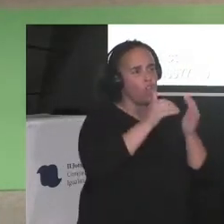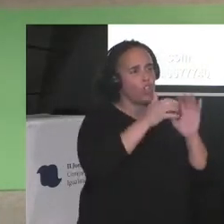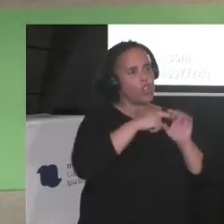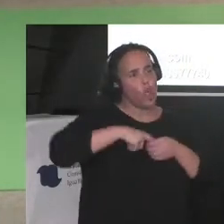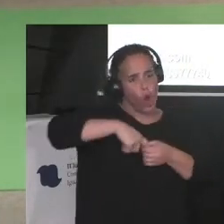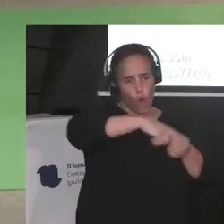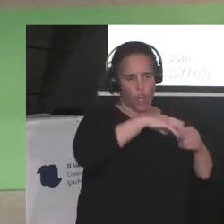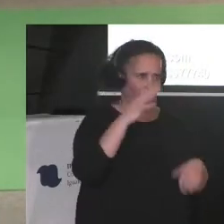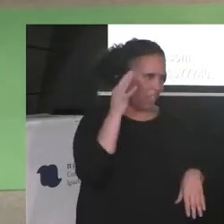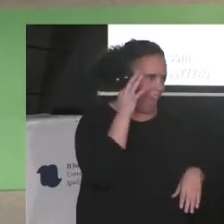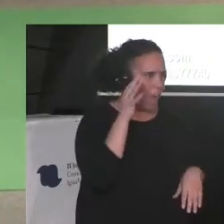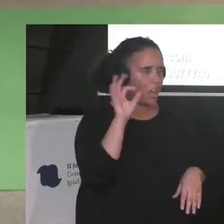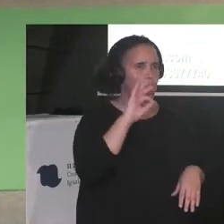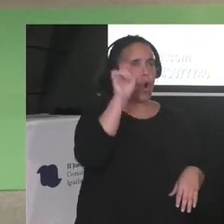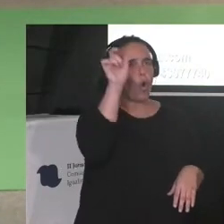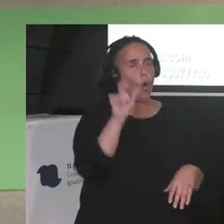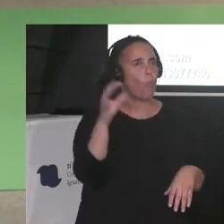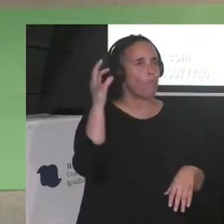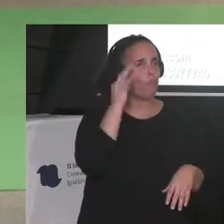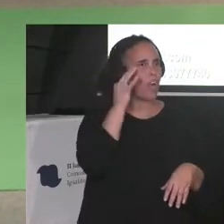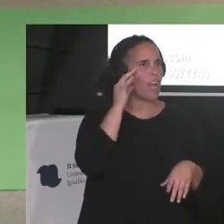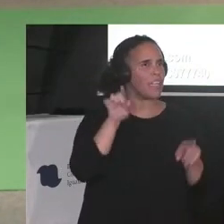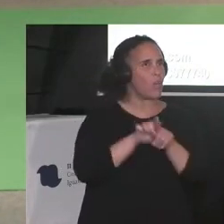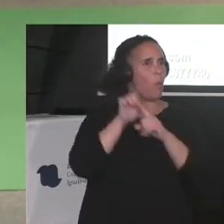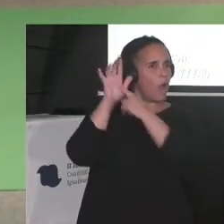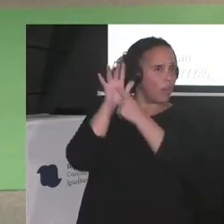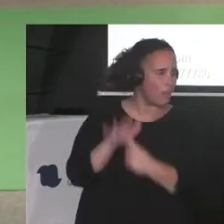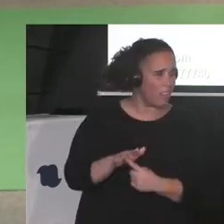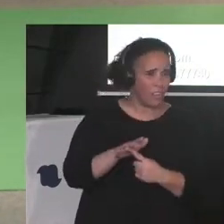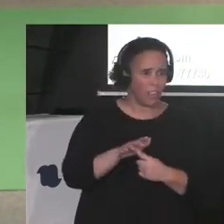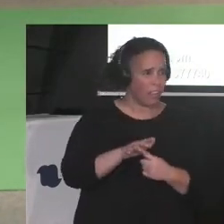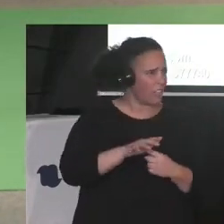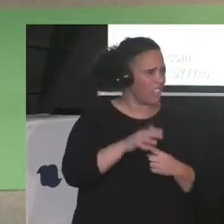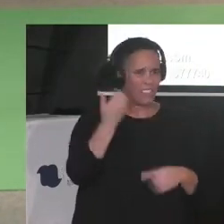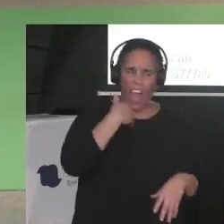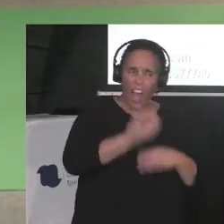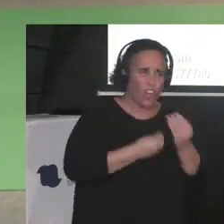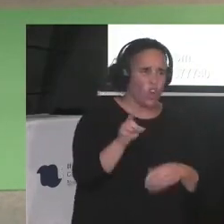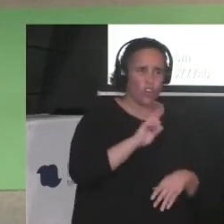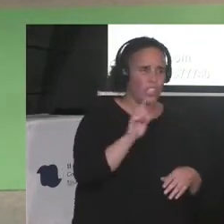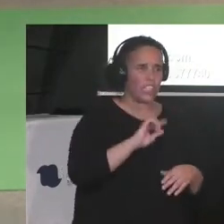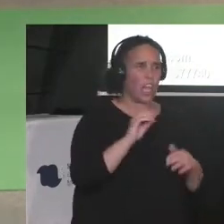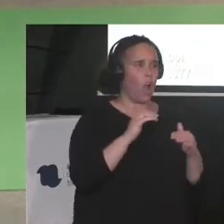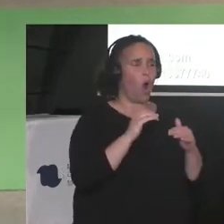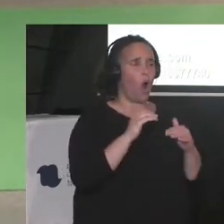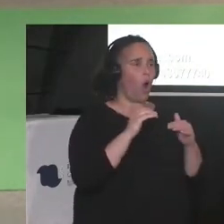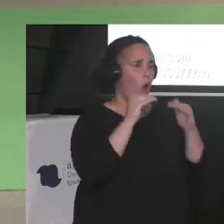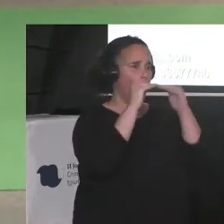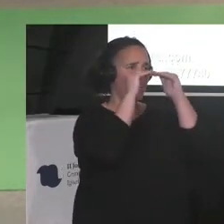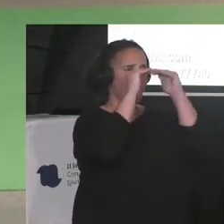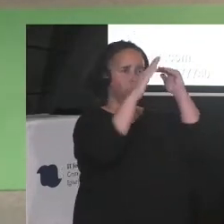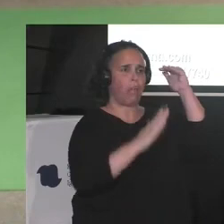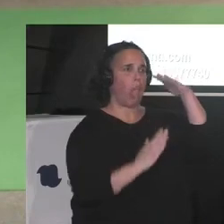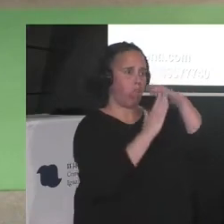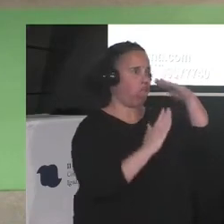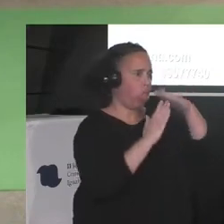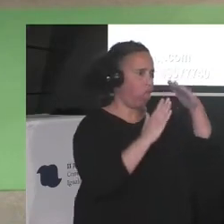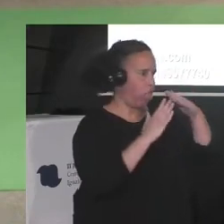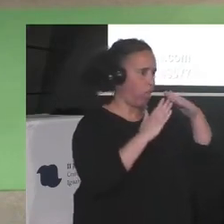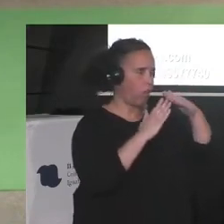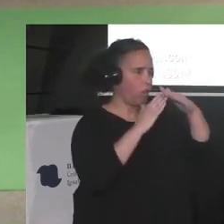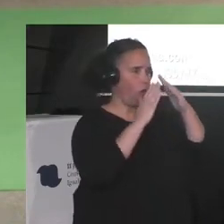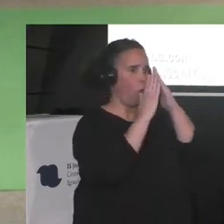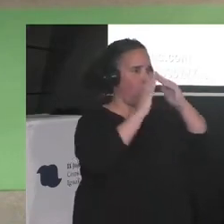en términos excluyentes, ni de romper el techo de cristal como objetivo. Entendí, por